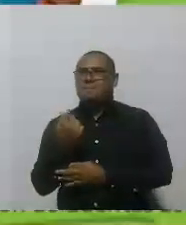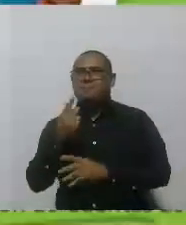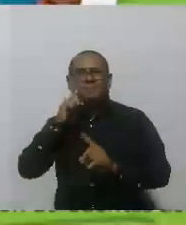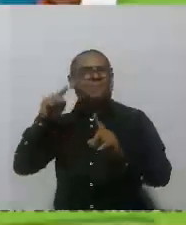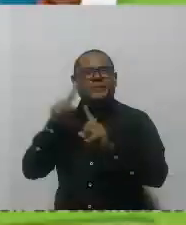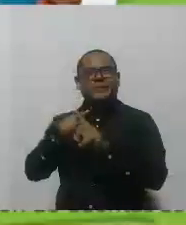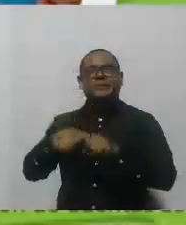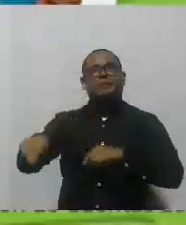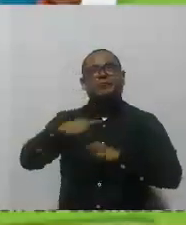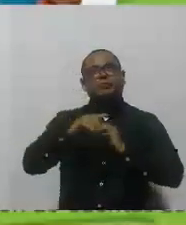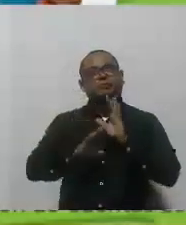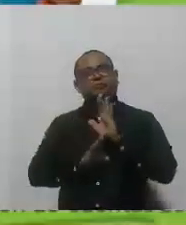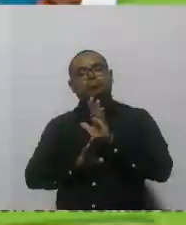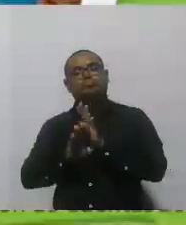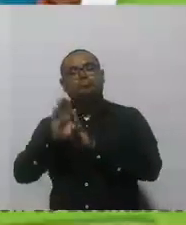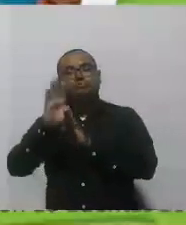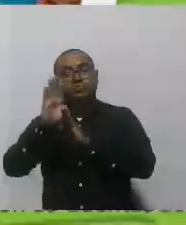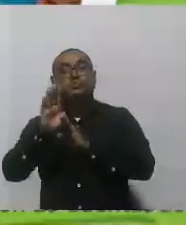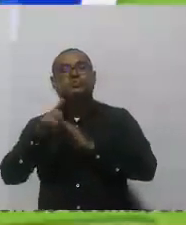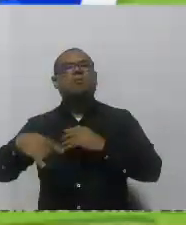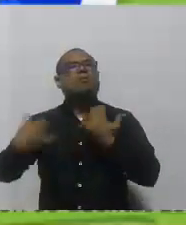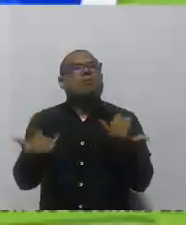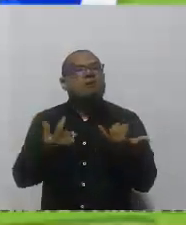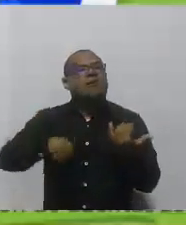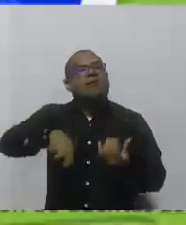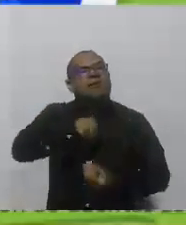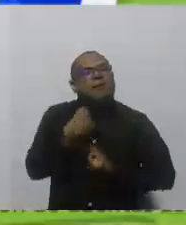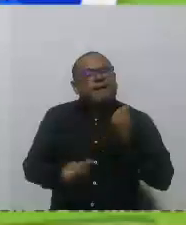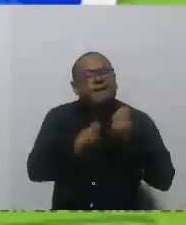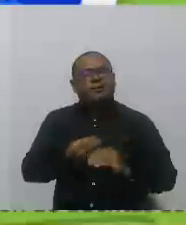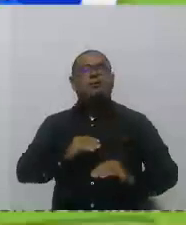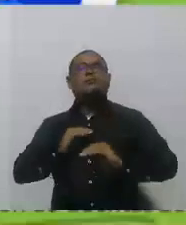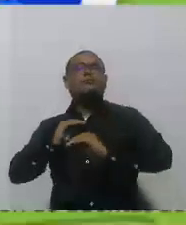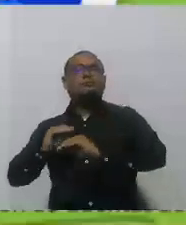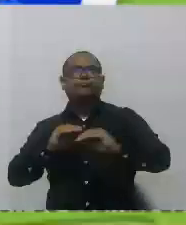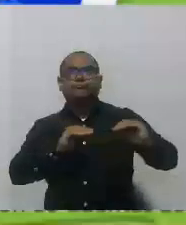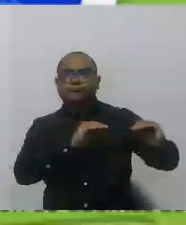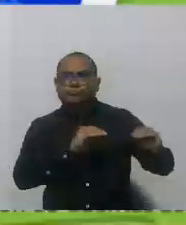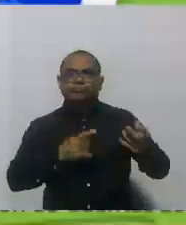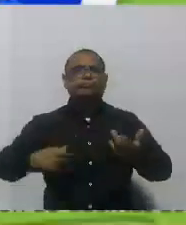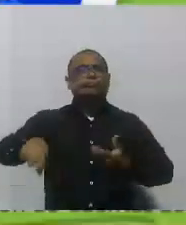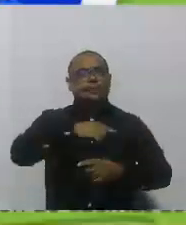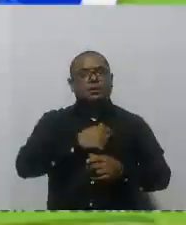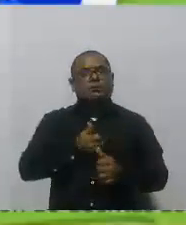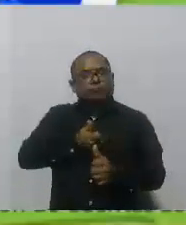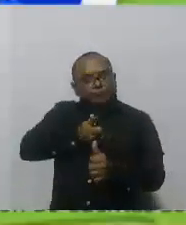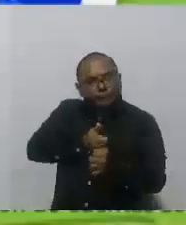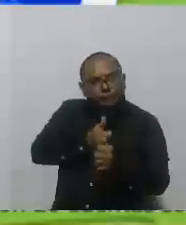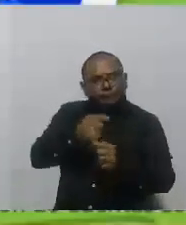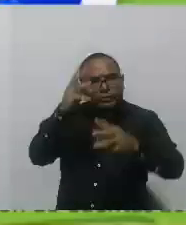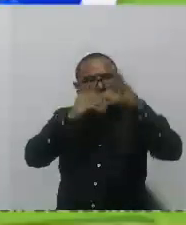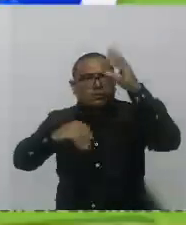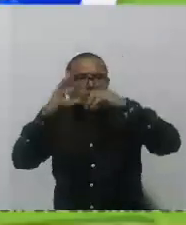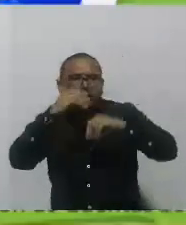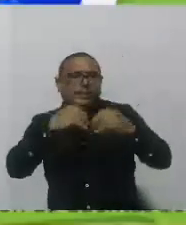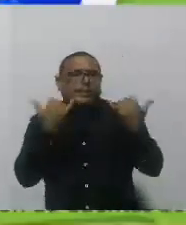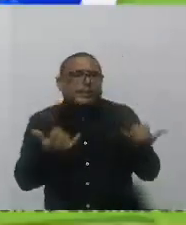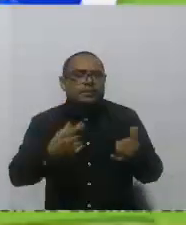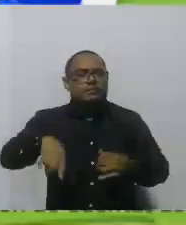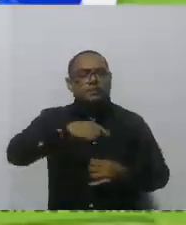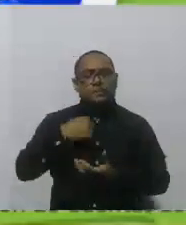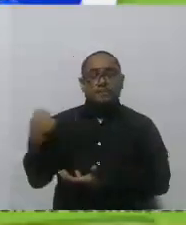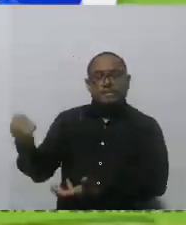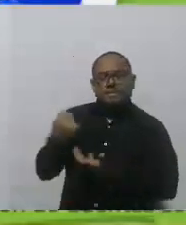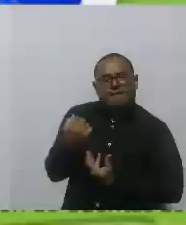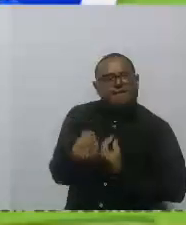y crecimiento. Lo hemos hecho a través de capacitaciones y formación para que puedan administrar y poscapitalizar todo